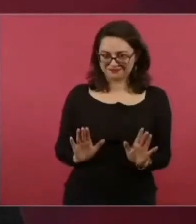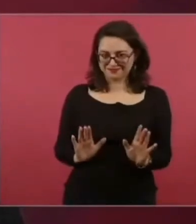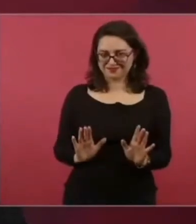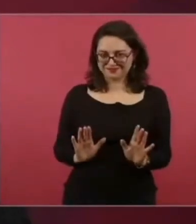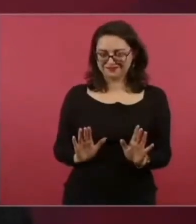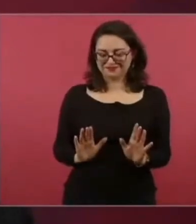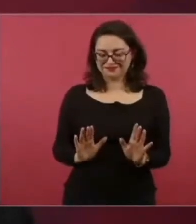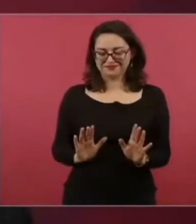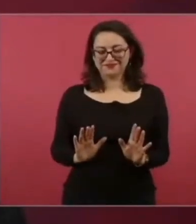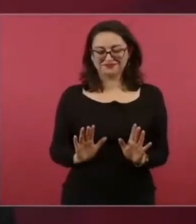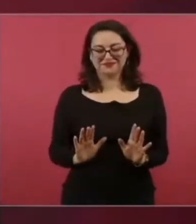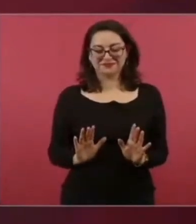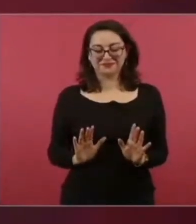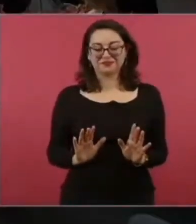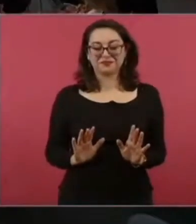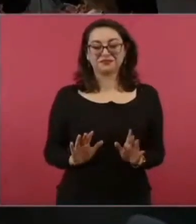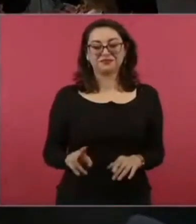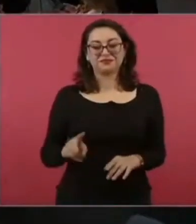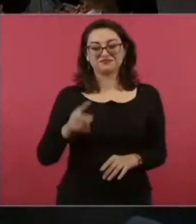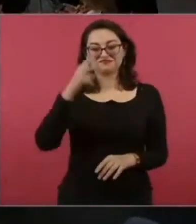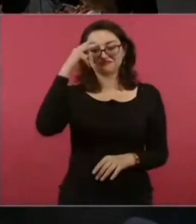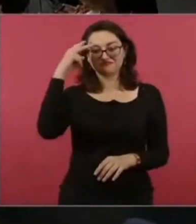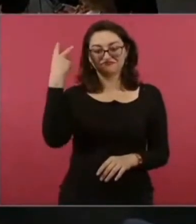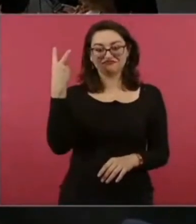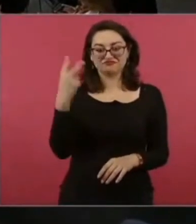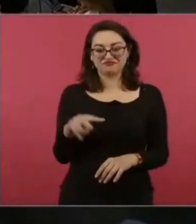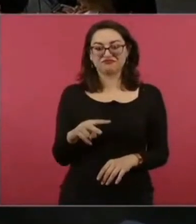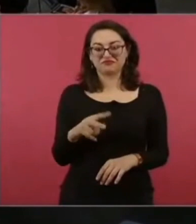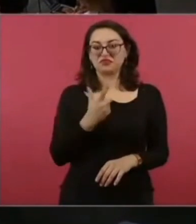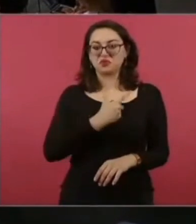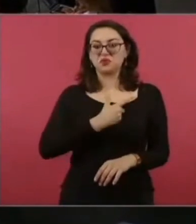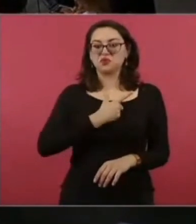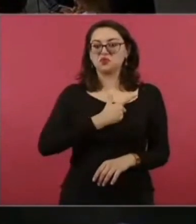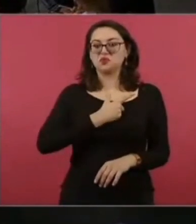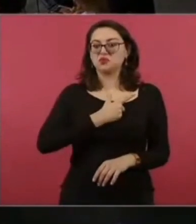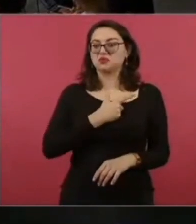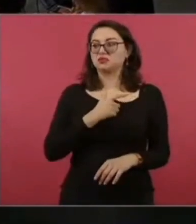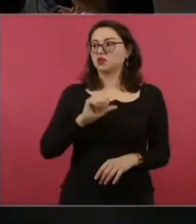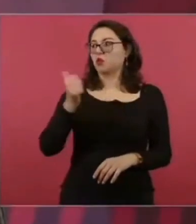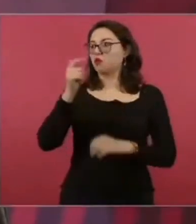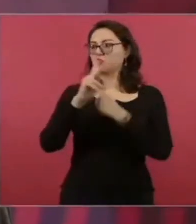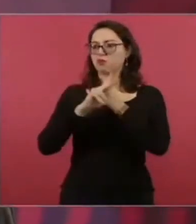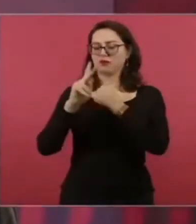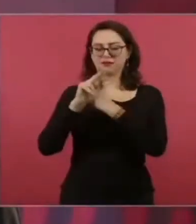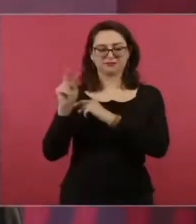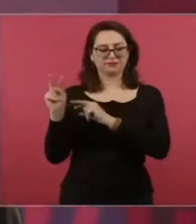Es México muy atractivo para la inversión foránea.